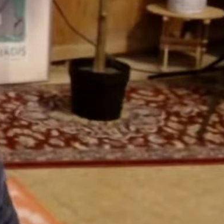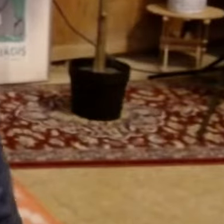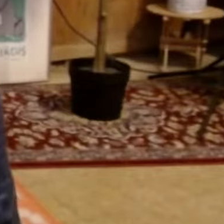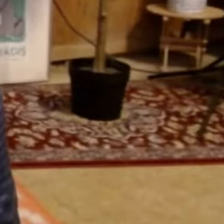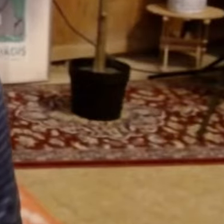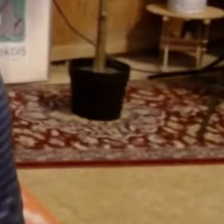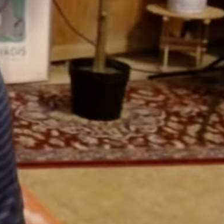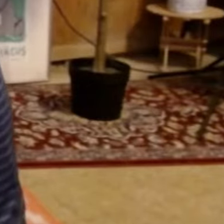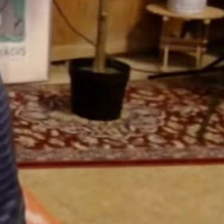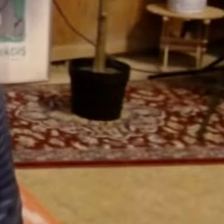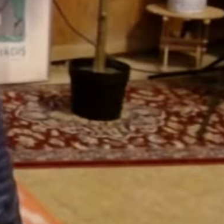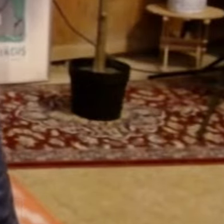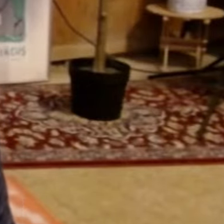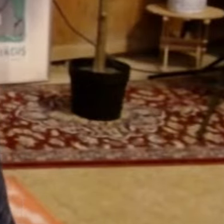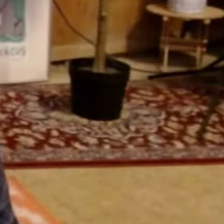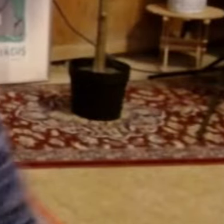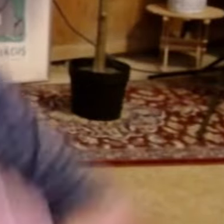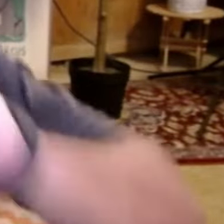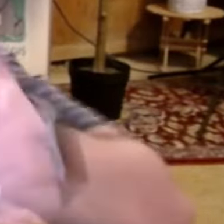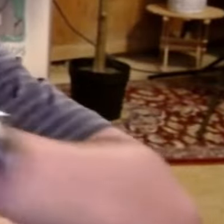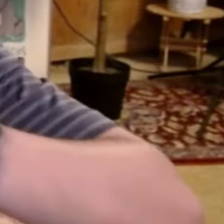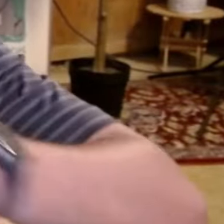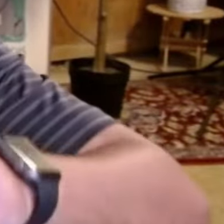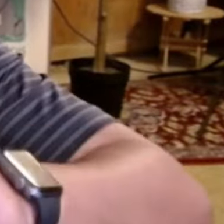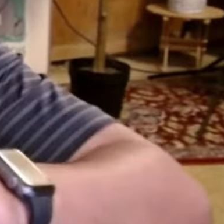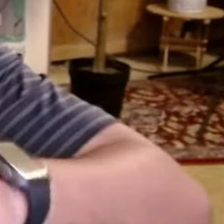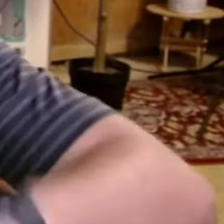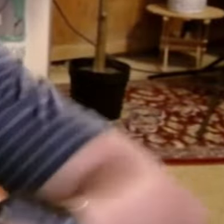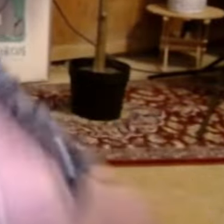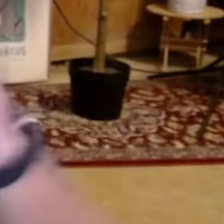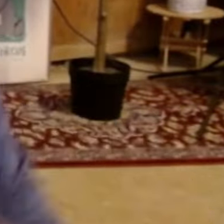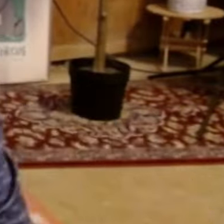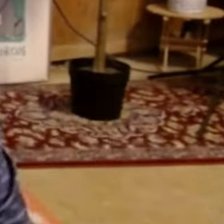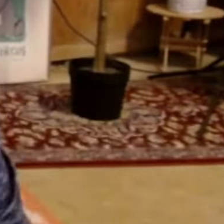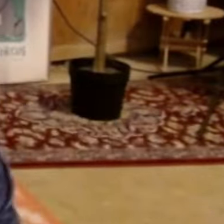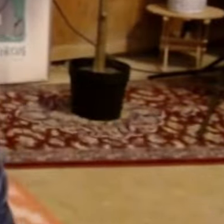este paquete de reformas, pero específicamente la reforma judicial. Ya vamos. Le pido al equipo que...